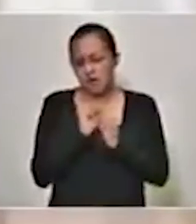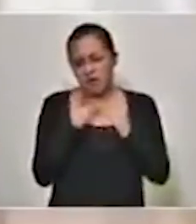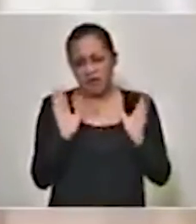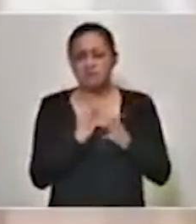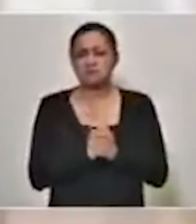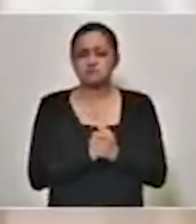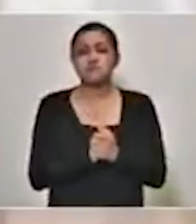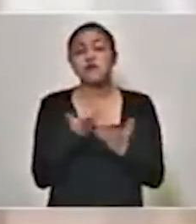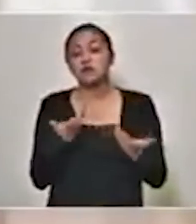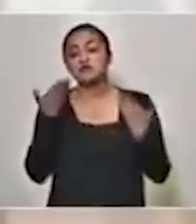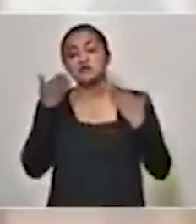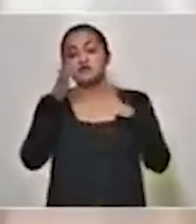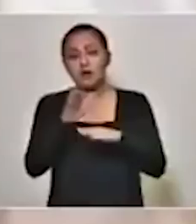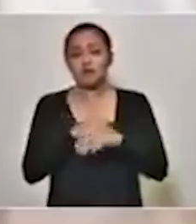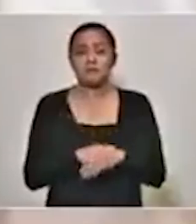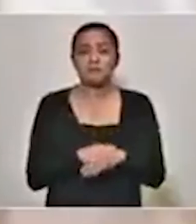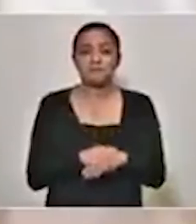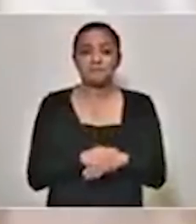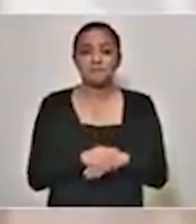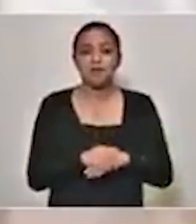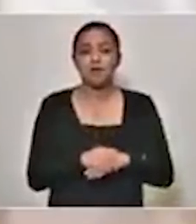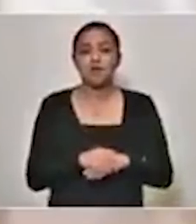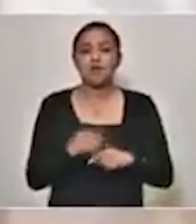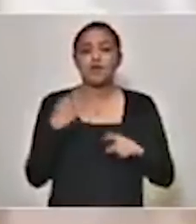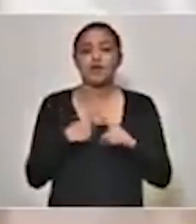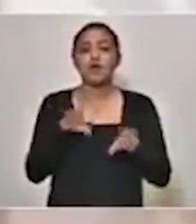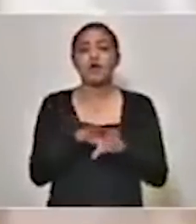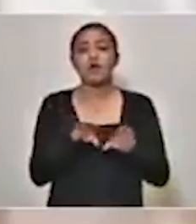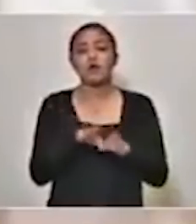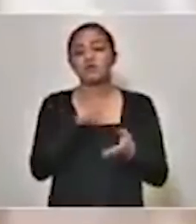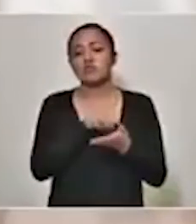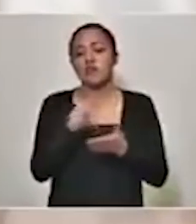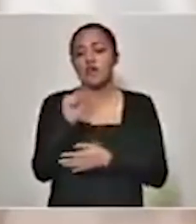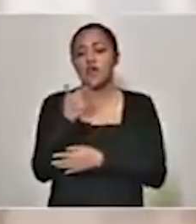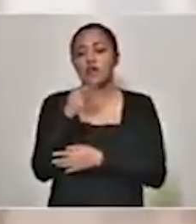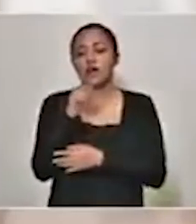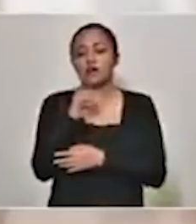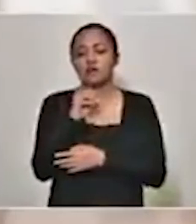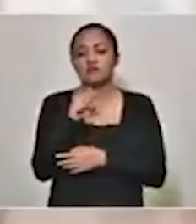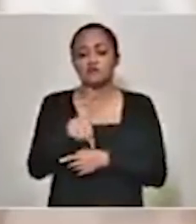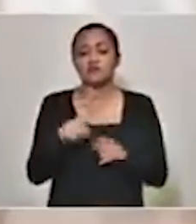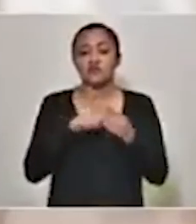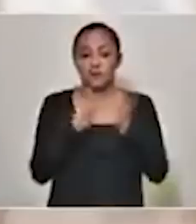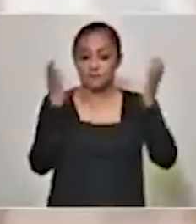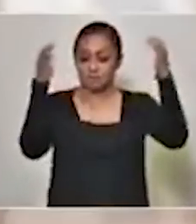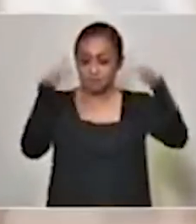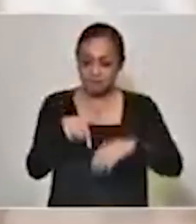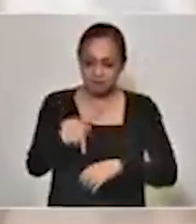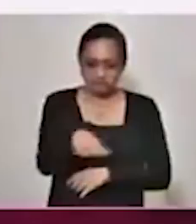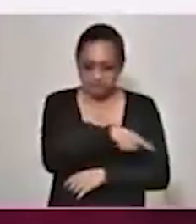Y respecto a los titulares de derechos agrarios del lugar donde se dio el socavón